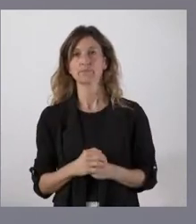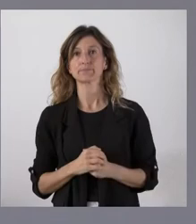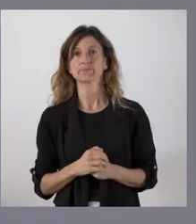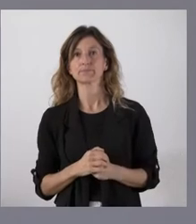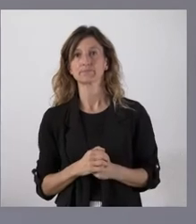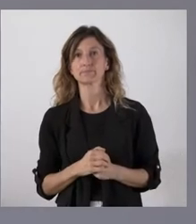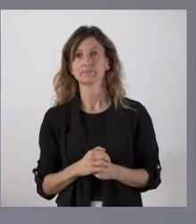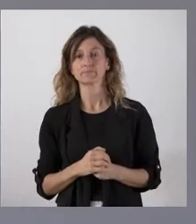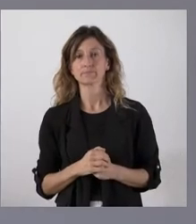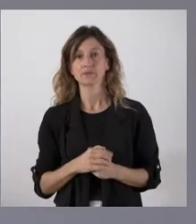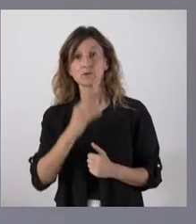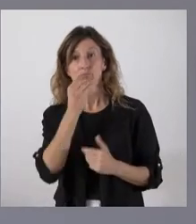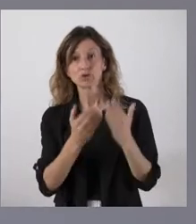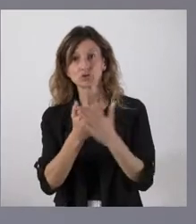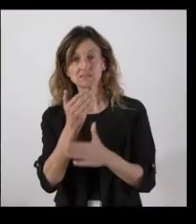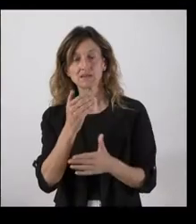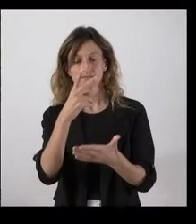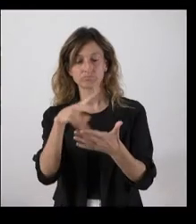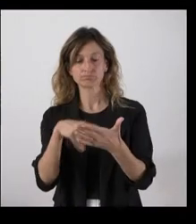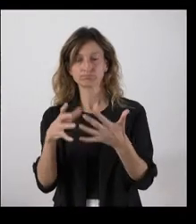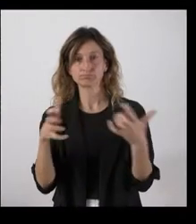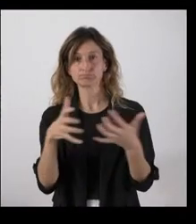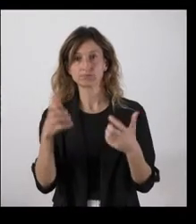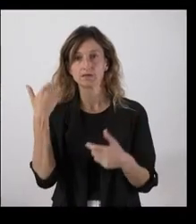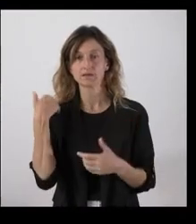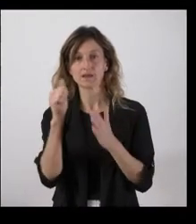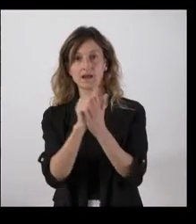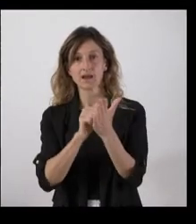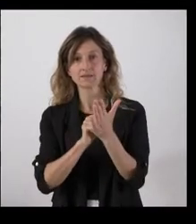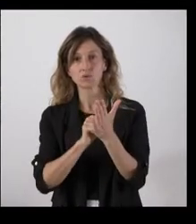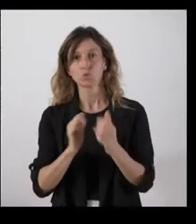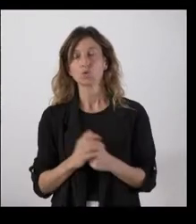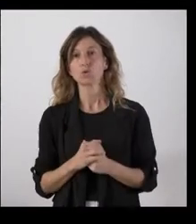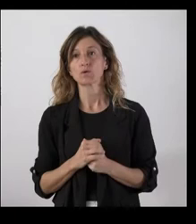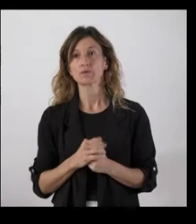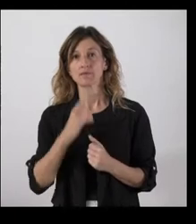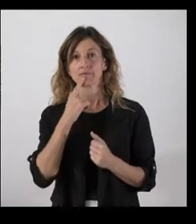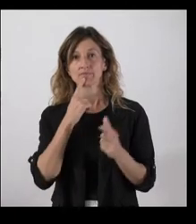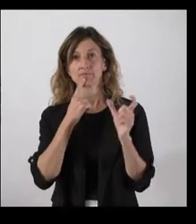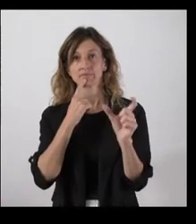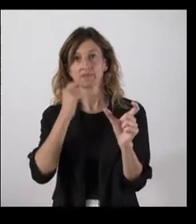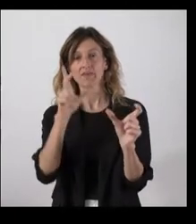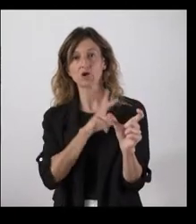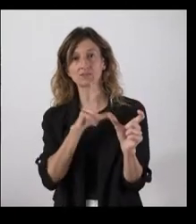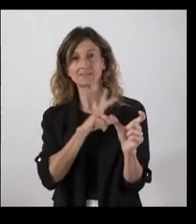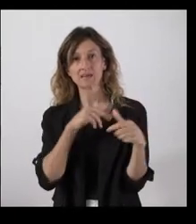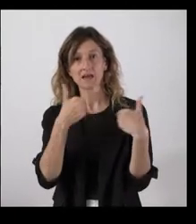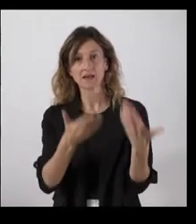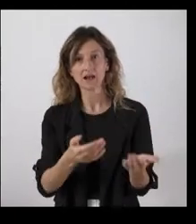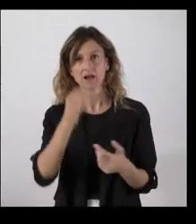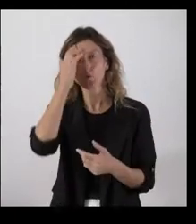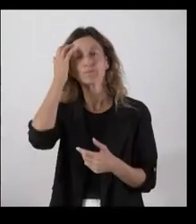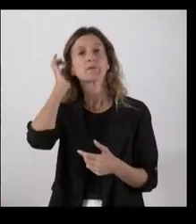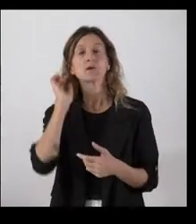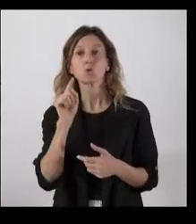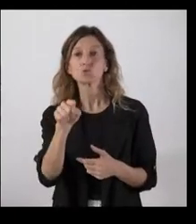Sí, buenos días. Estoy leyendo la redacción anterior del artículo y en ningún lado veo lo de regalos de cortesía. No sé si eso nos puede poner